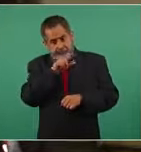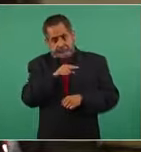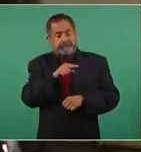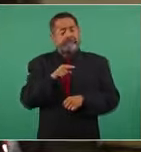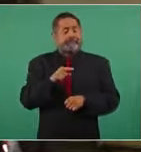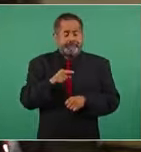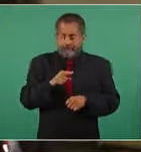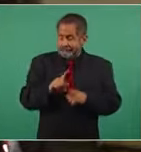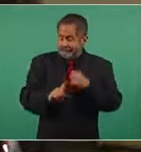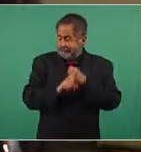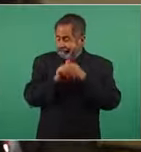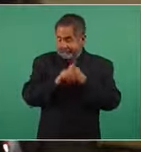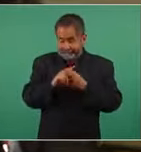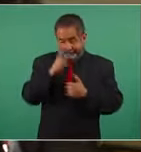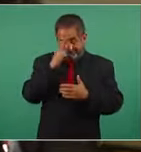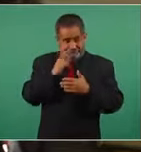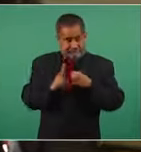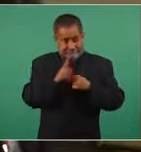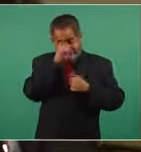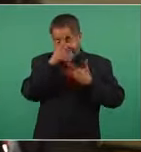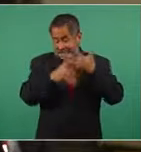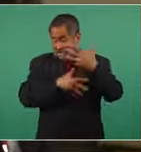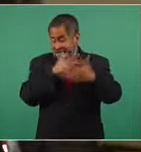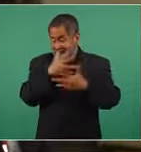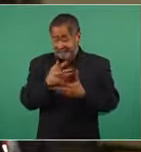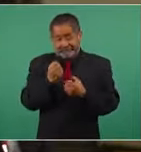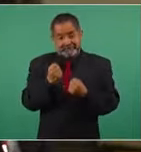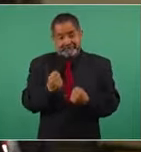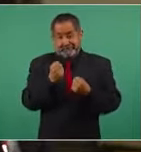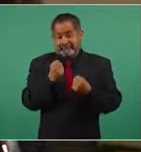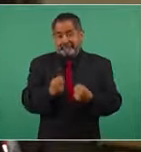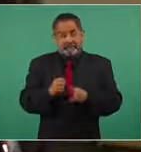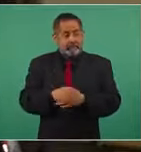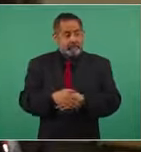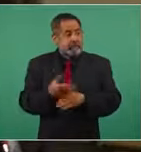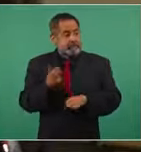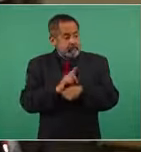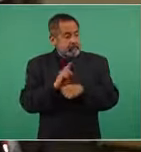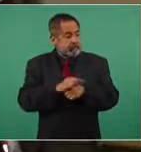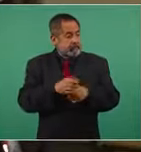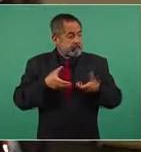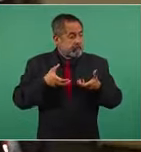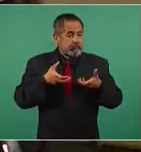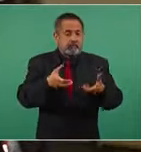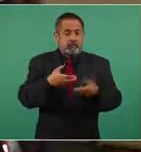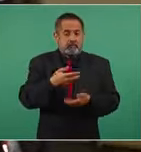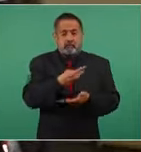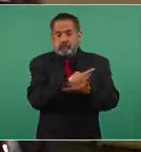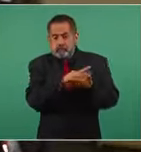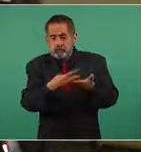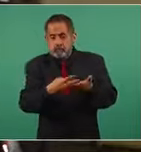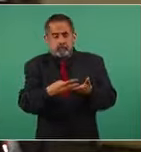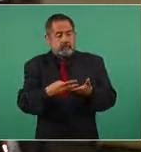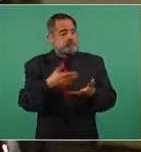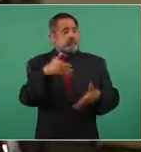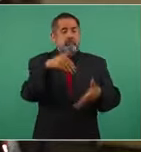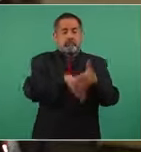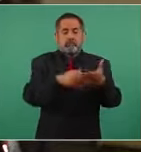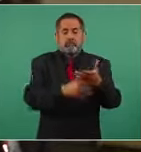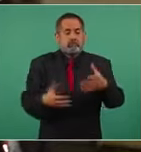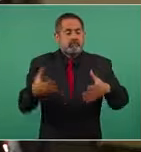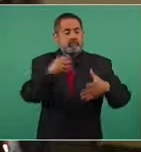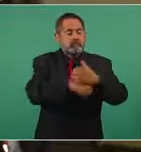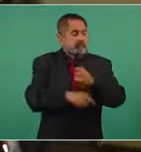ha tornado una ola de violencia muy fuerte, todos los días aparecen cuerpos, aparecen embolsados, hay